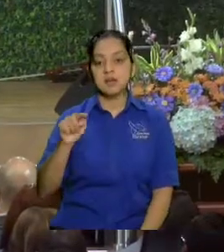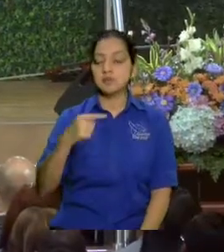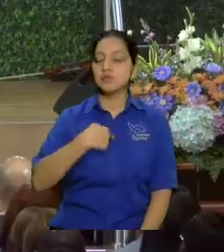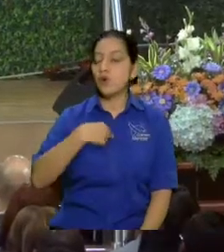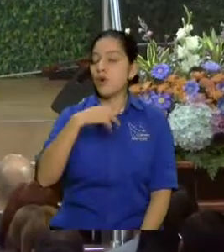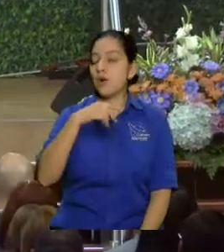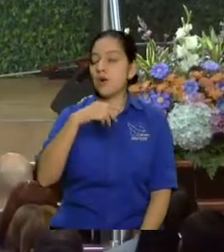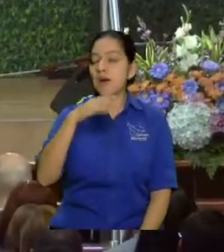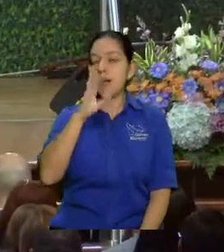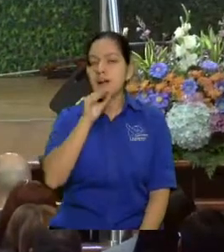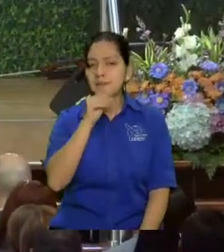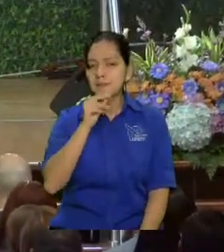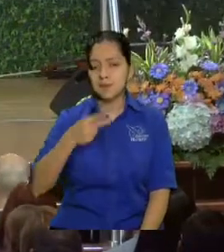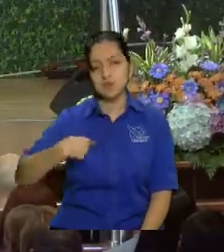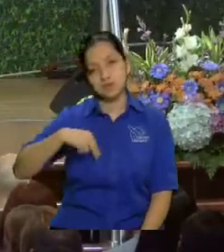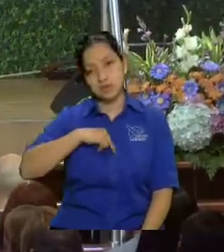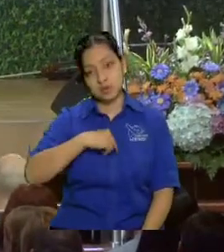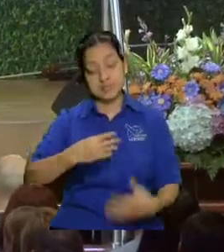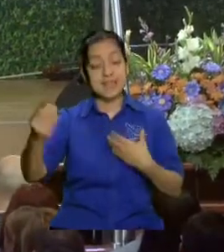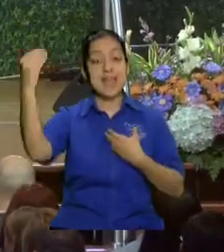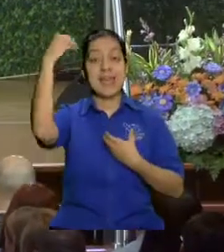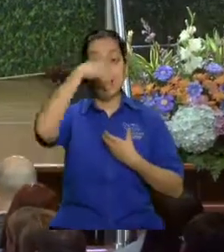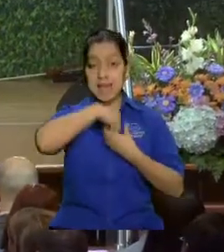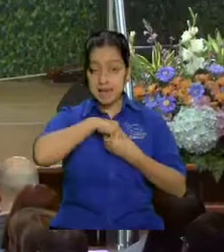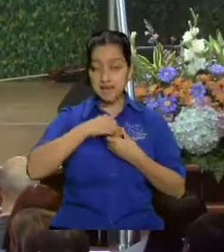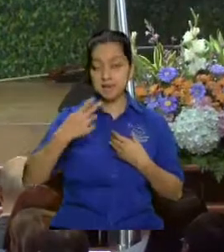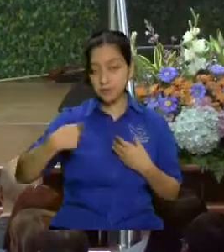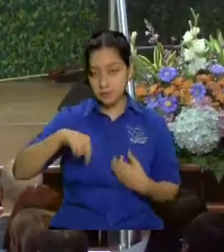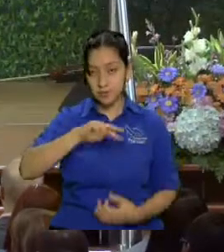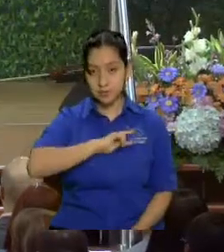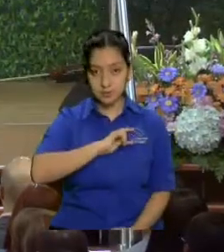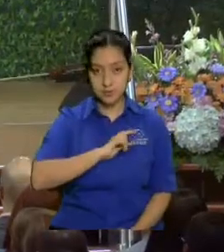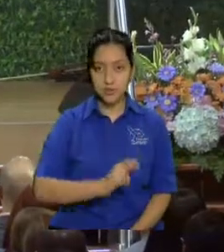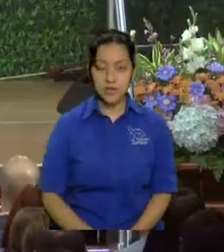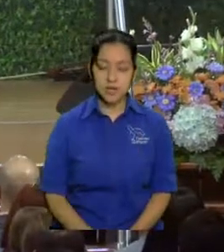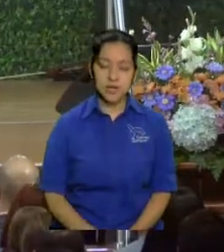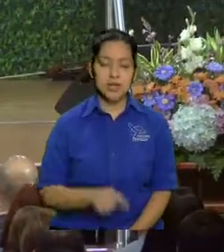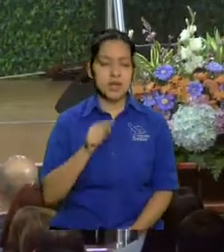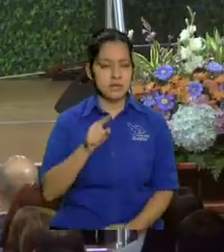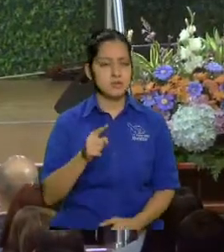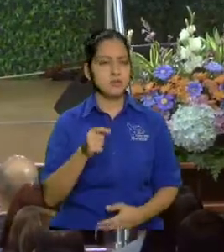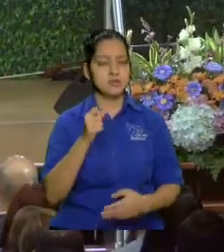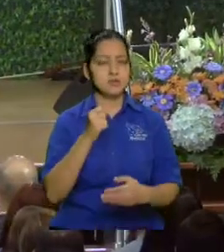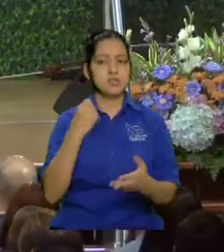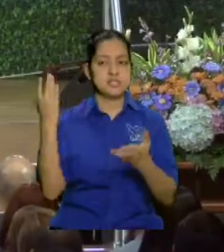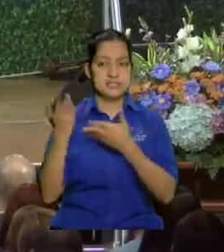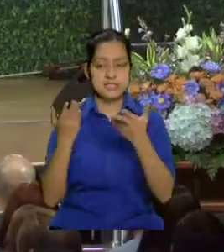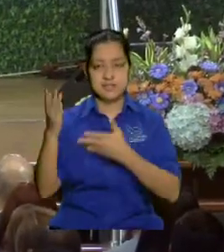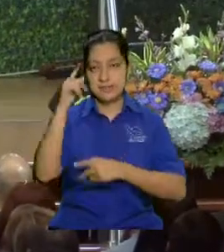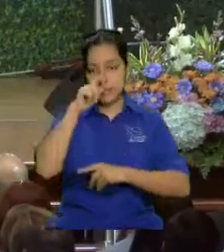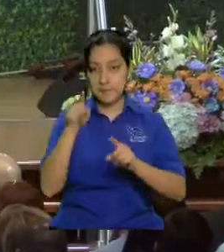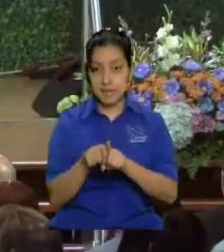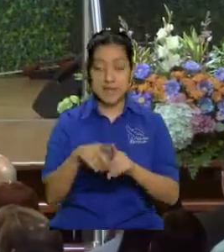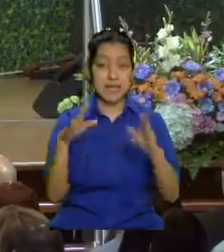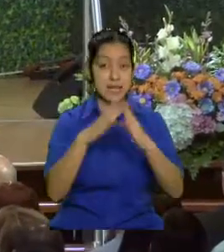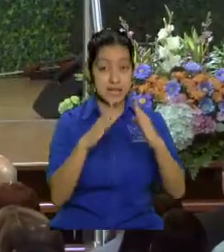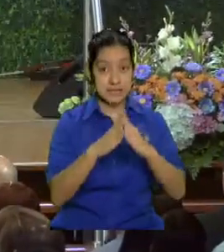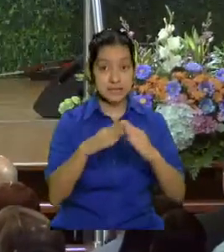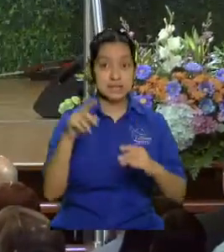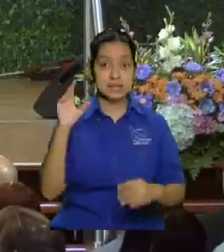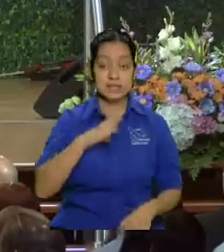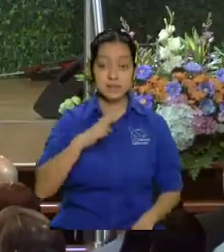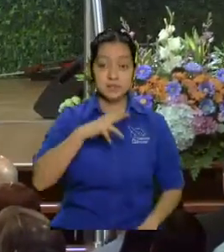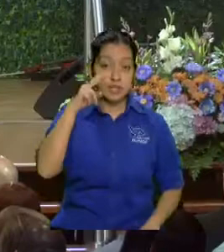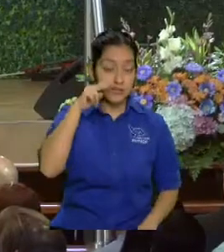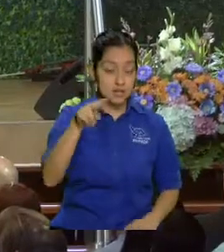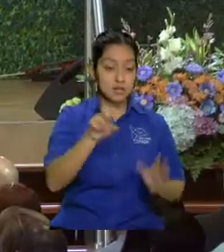pero eso nos va a servir en la casa también desde luego porque tendríamos que ver qué puertas son las que tenemos que sellar y